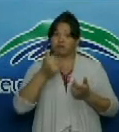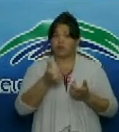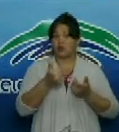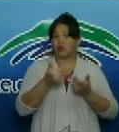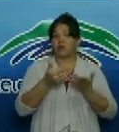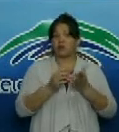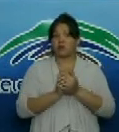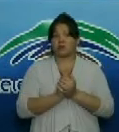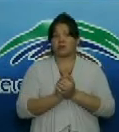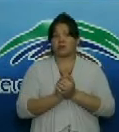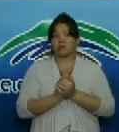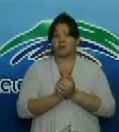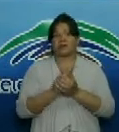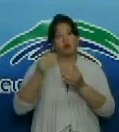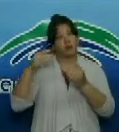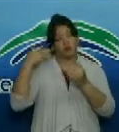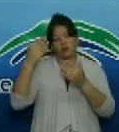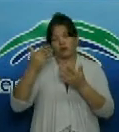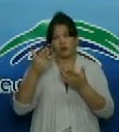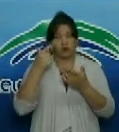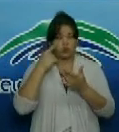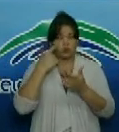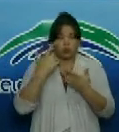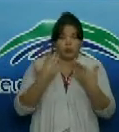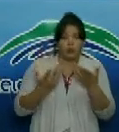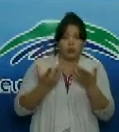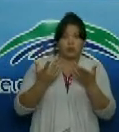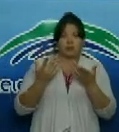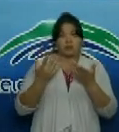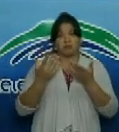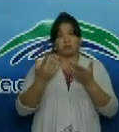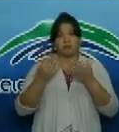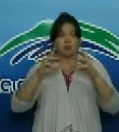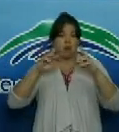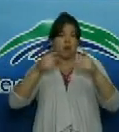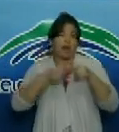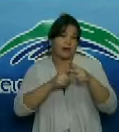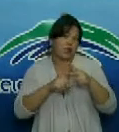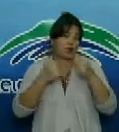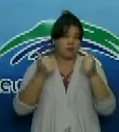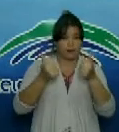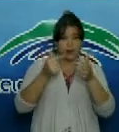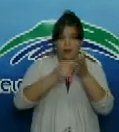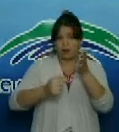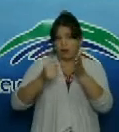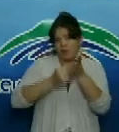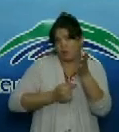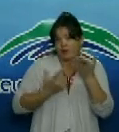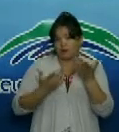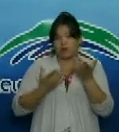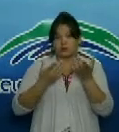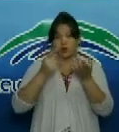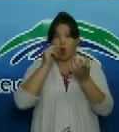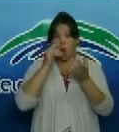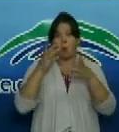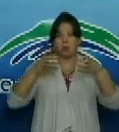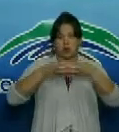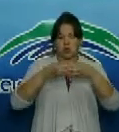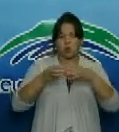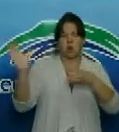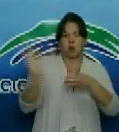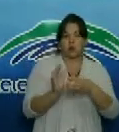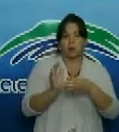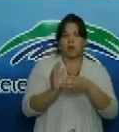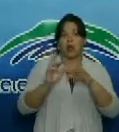y vamos a rediseñar el plan de preparación nos dé la posibilidad de que los muchachos cuando se incorporen a la